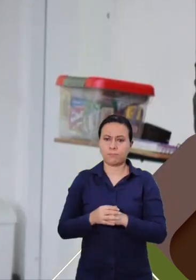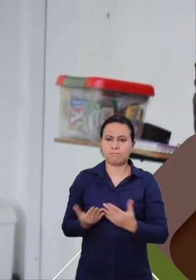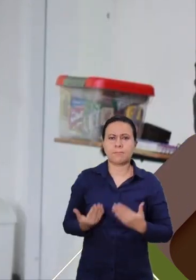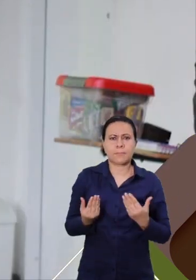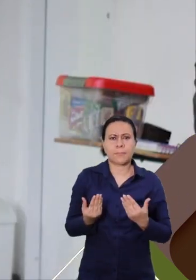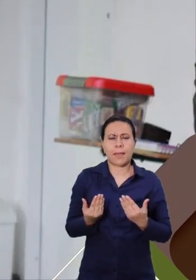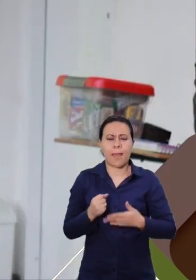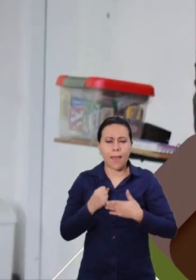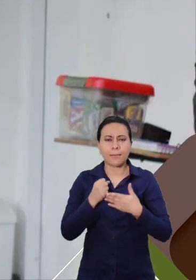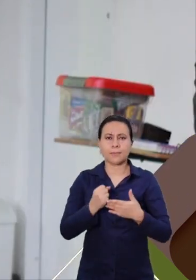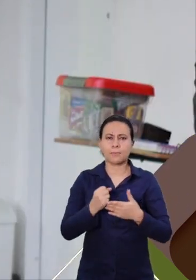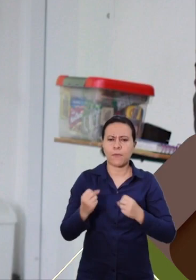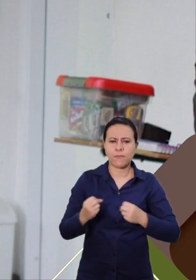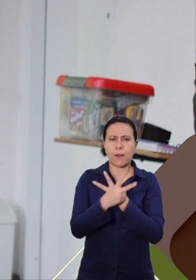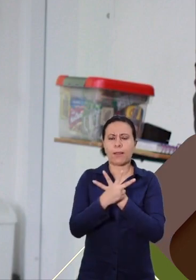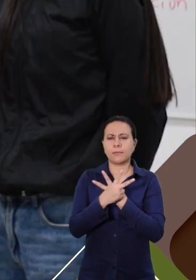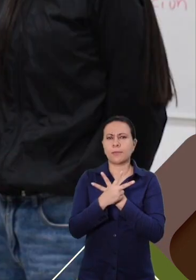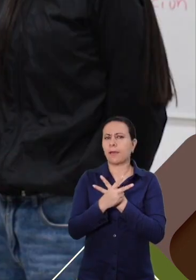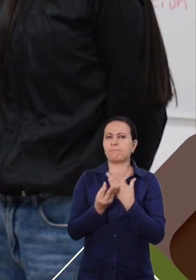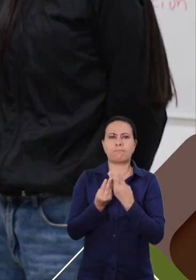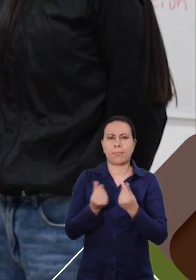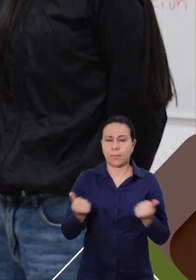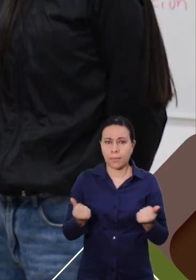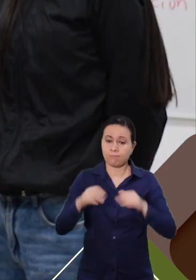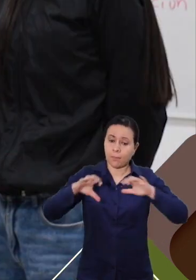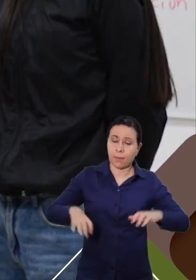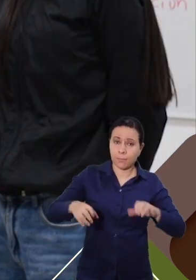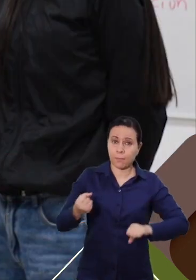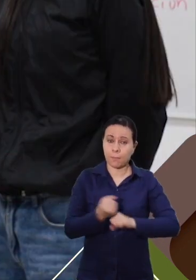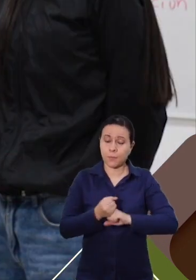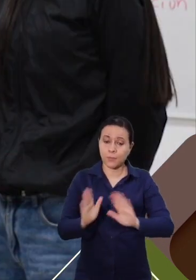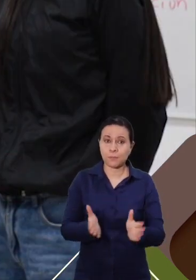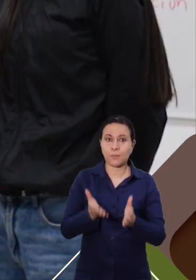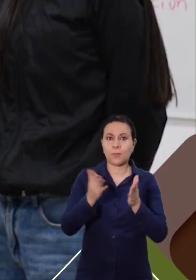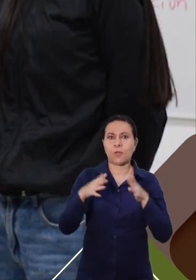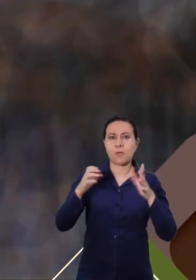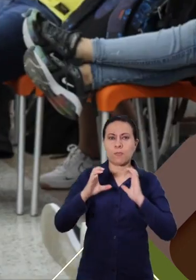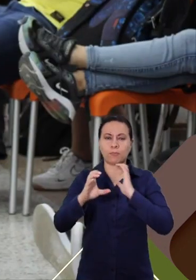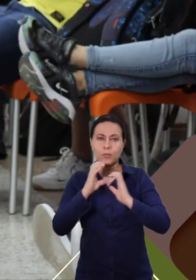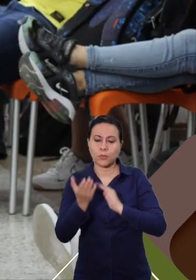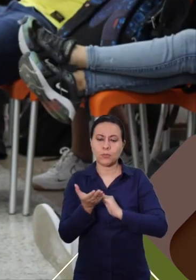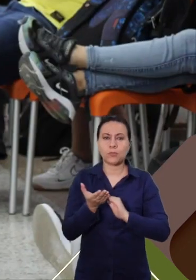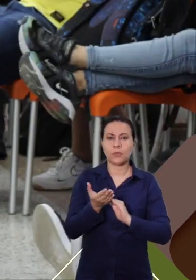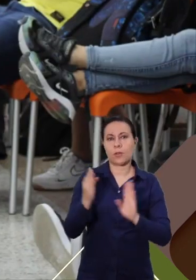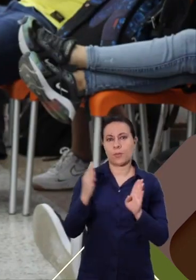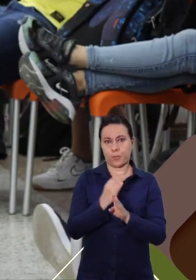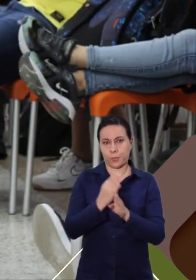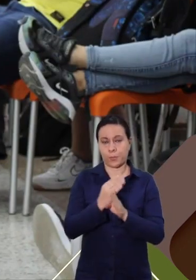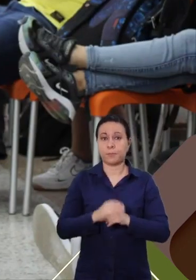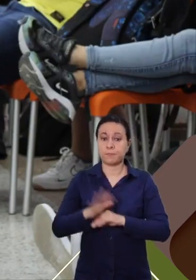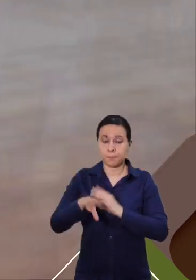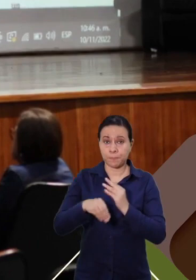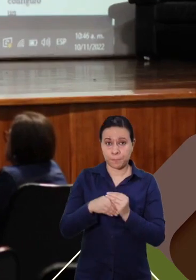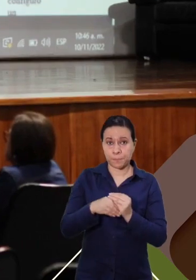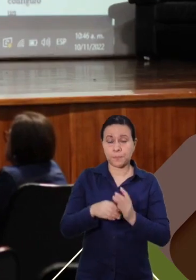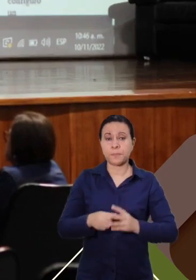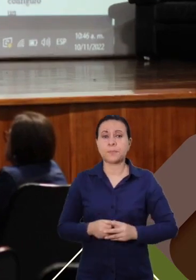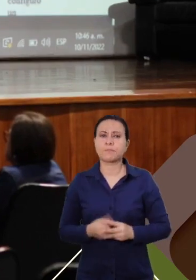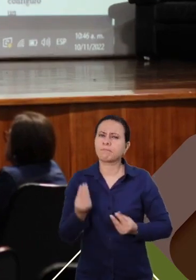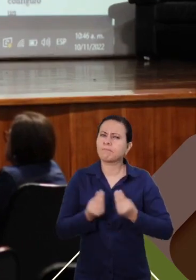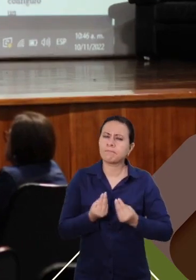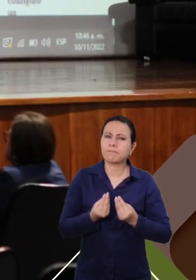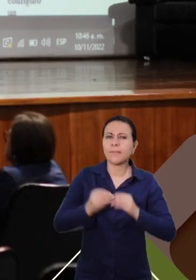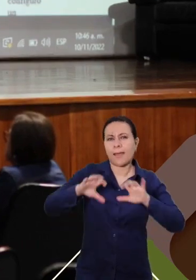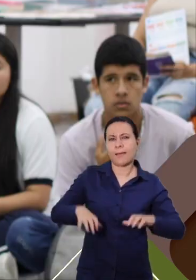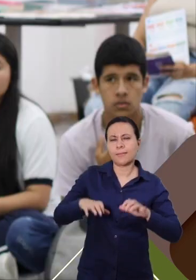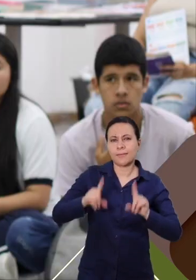asimismo, se propiciaron actividades para mejorar la mediación y resolución de conflictos. Por otro lado, se realizaron tomas culturales de la